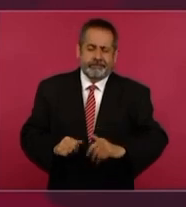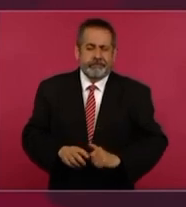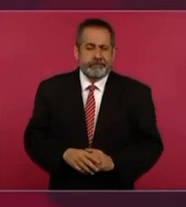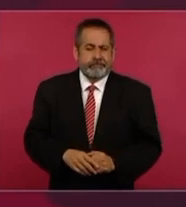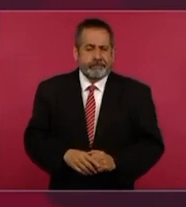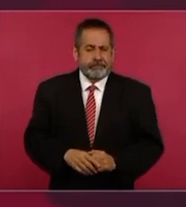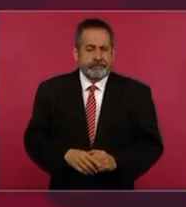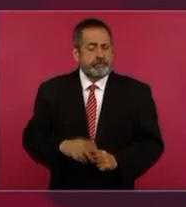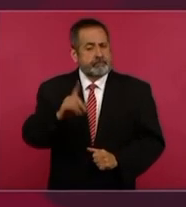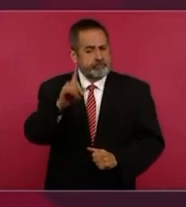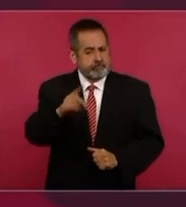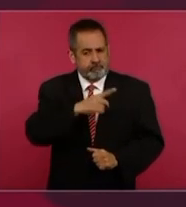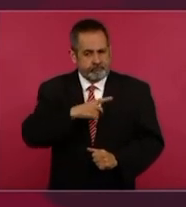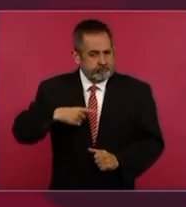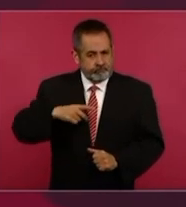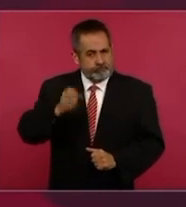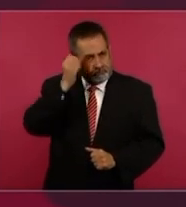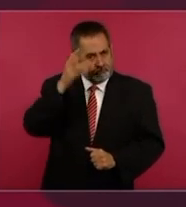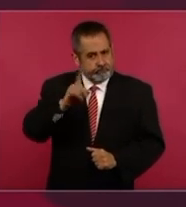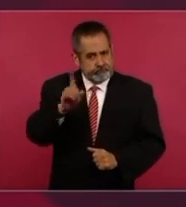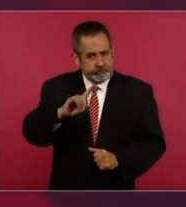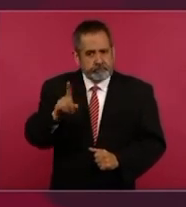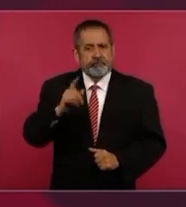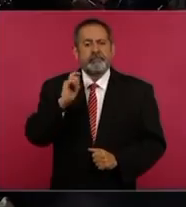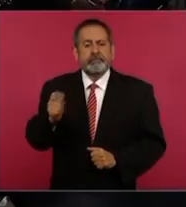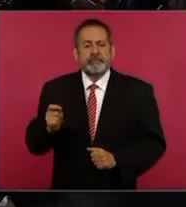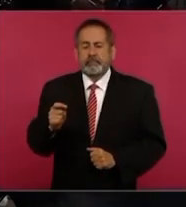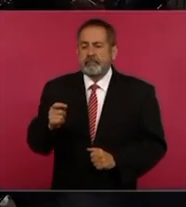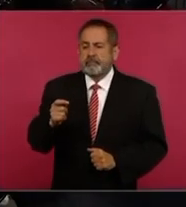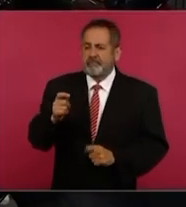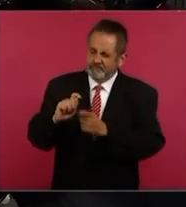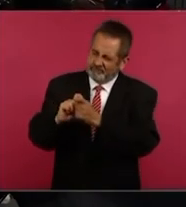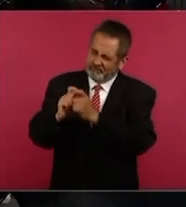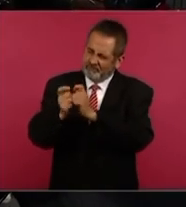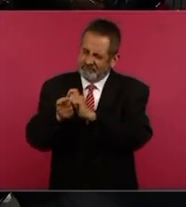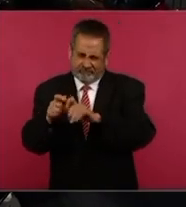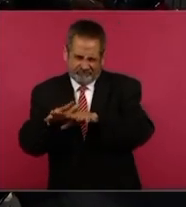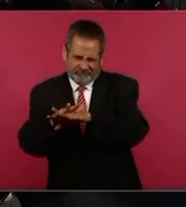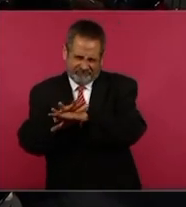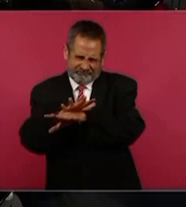no hay que olvidar que la transformación es un proceso